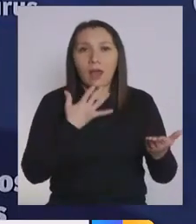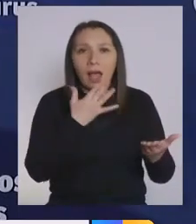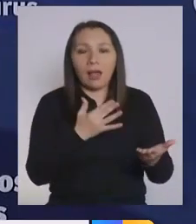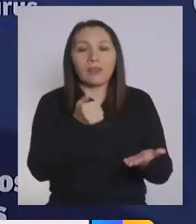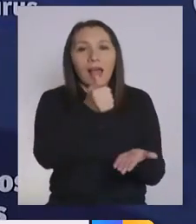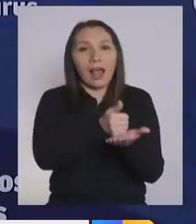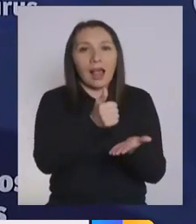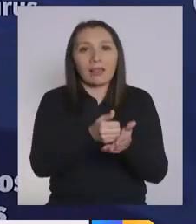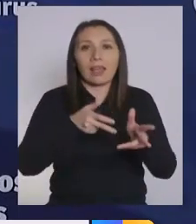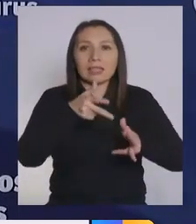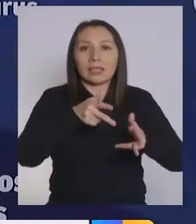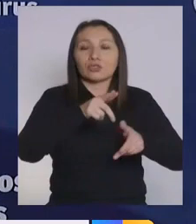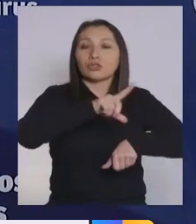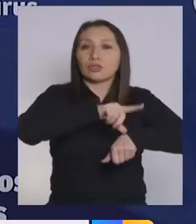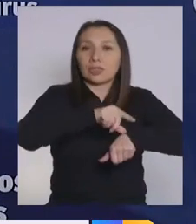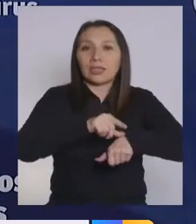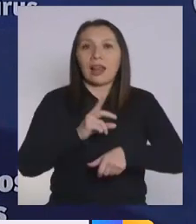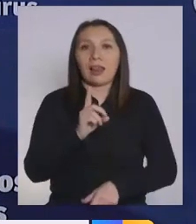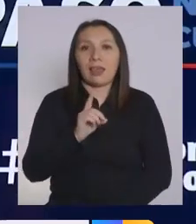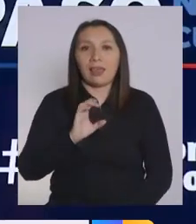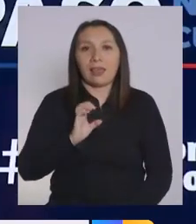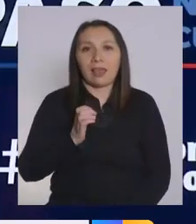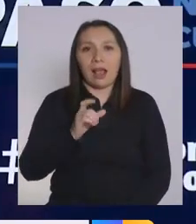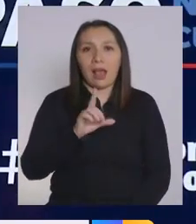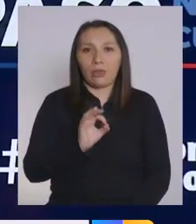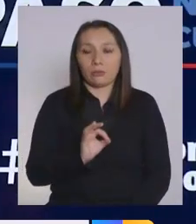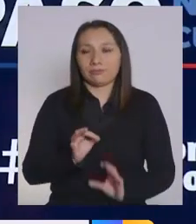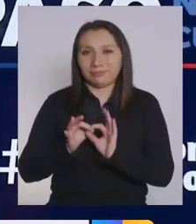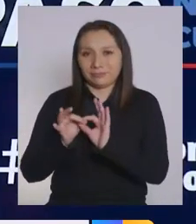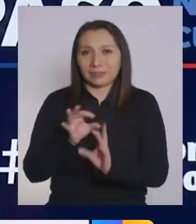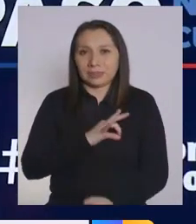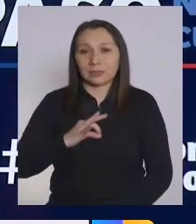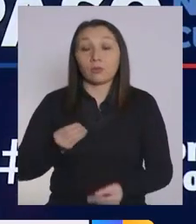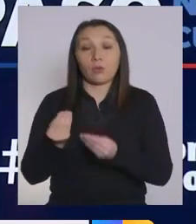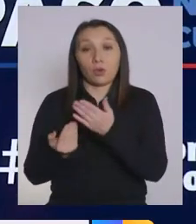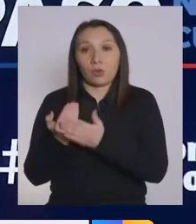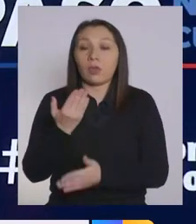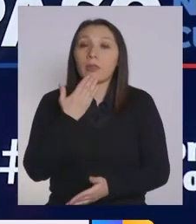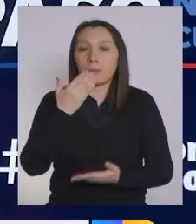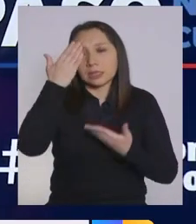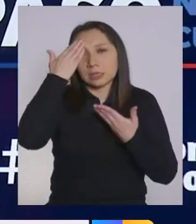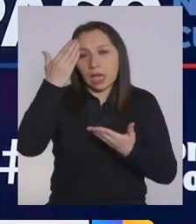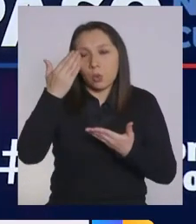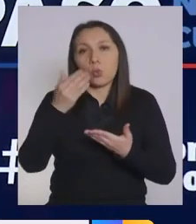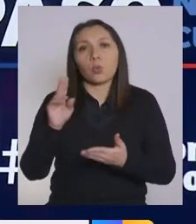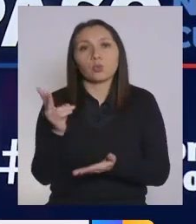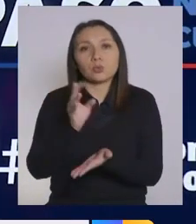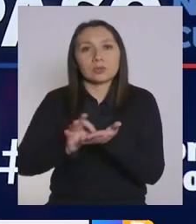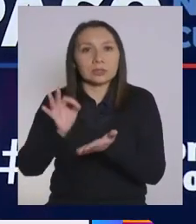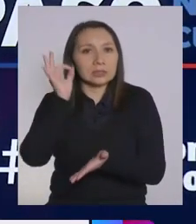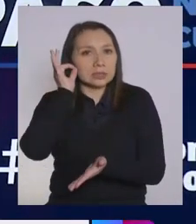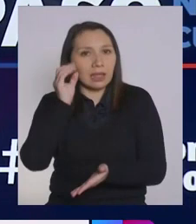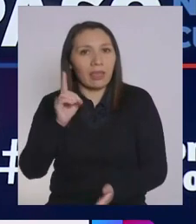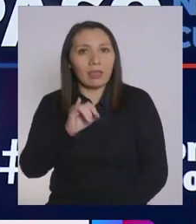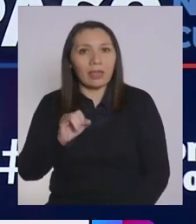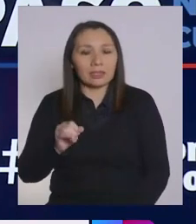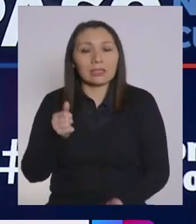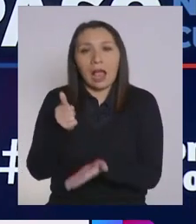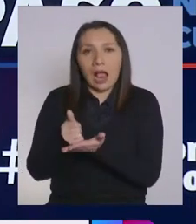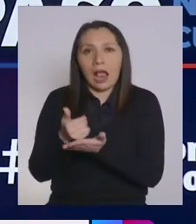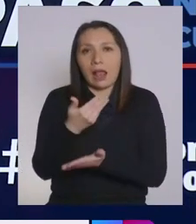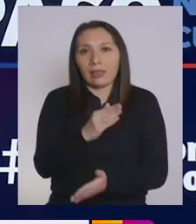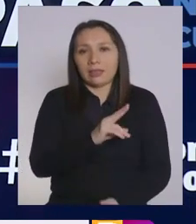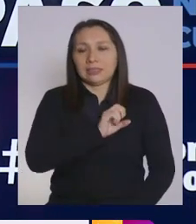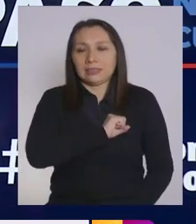Central, alcalde Delgado. Gracias, ministro. Muy buenos días. También saludar, por supuesto, a la subsecretaria Daza y al alcalde Alessandri.